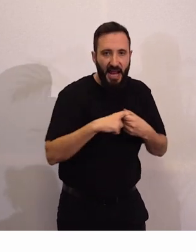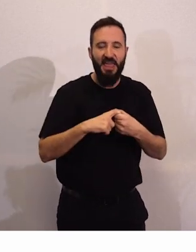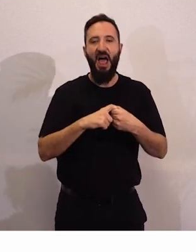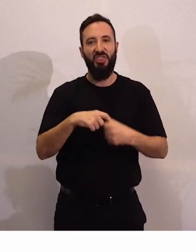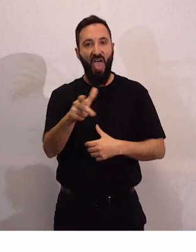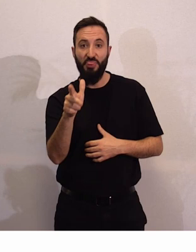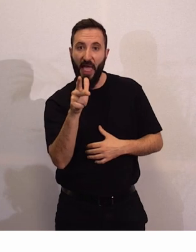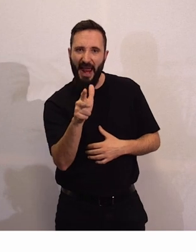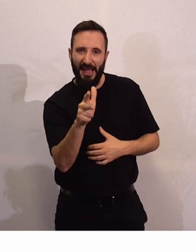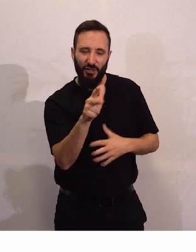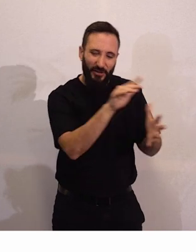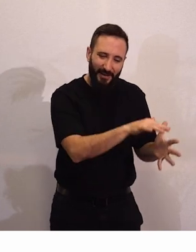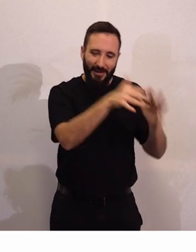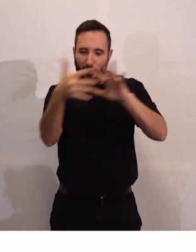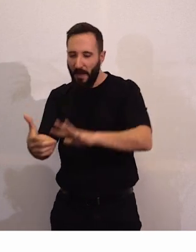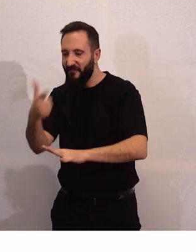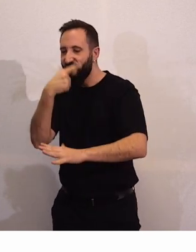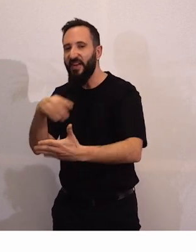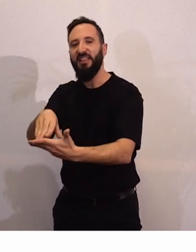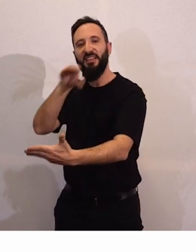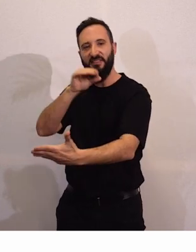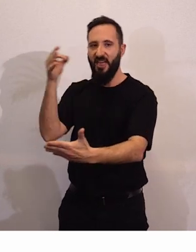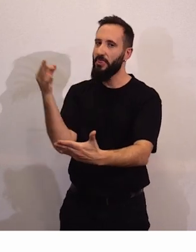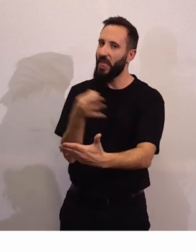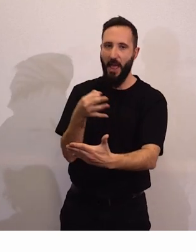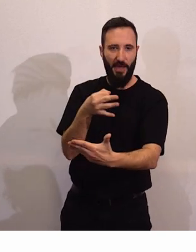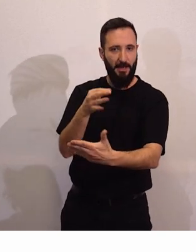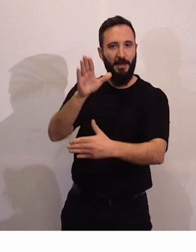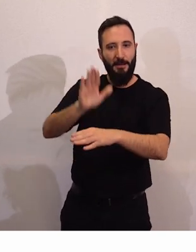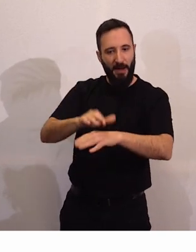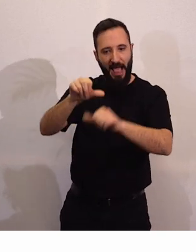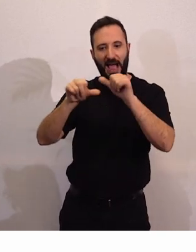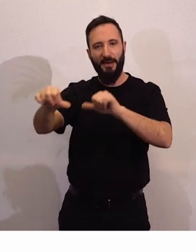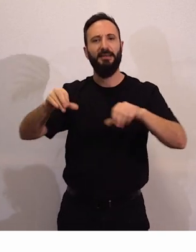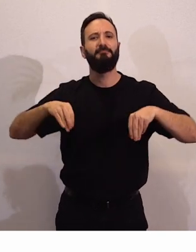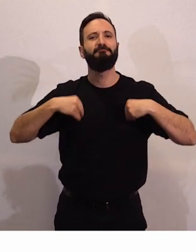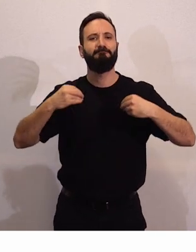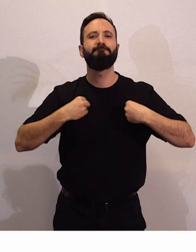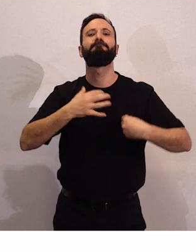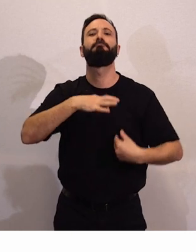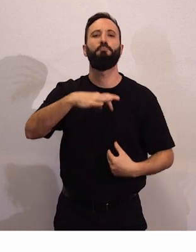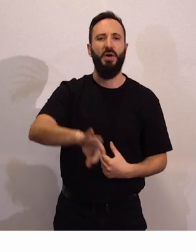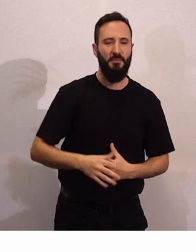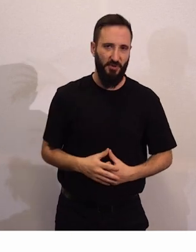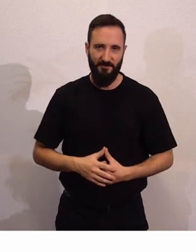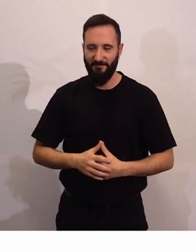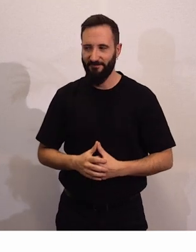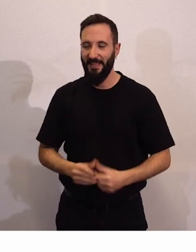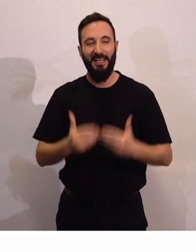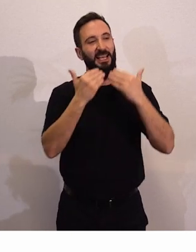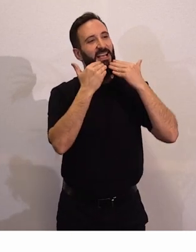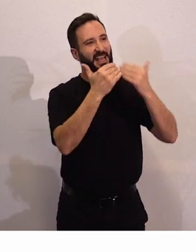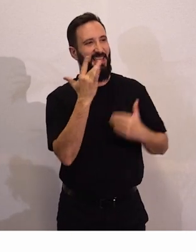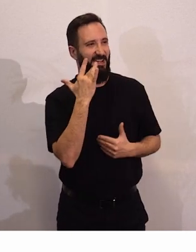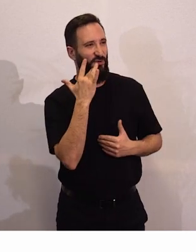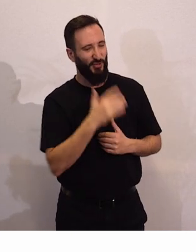también tienen que ser fáciles de entender para que podamos disfrutar de ellos Muchas gracias Jesús